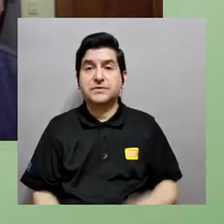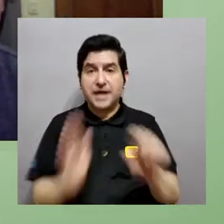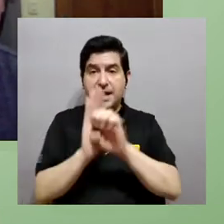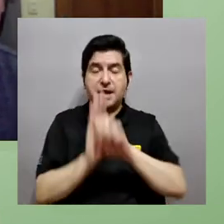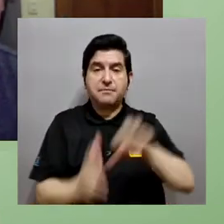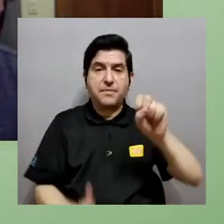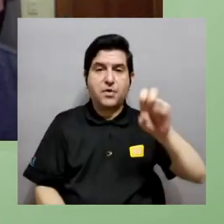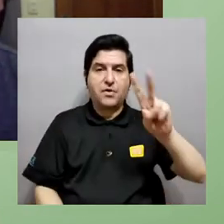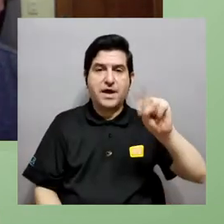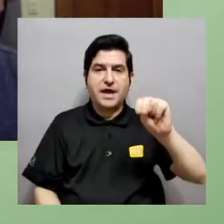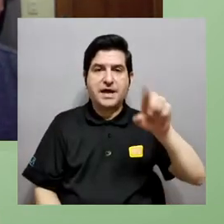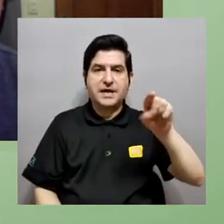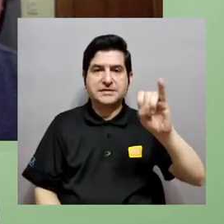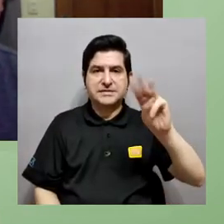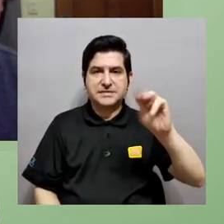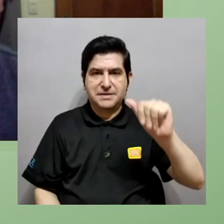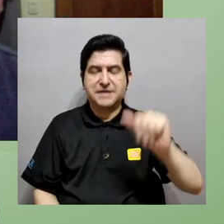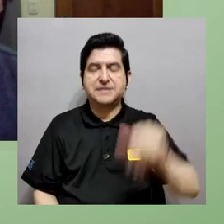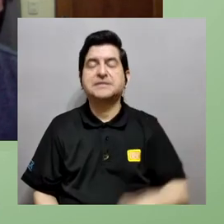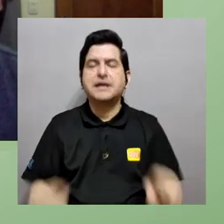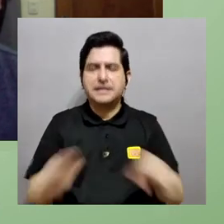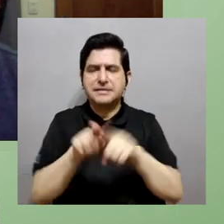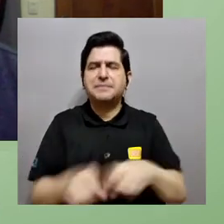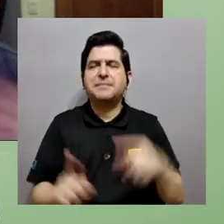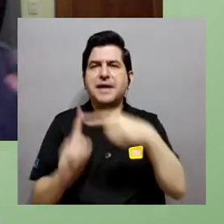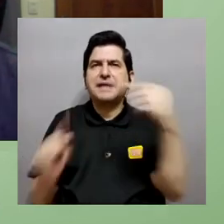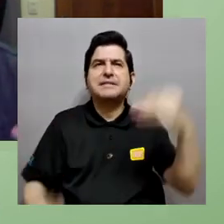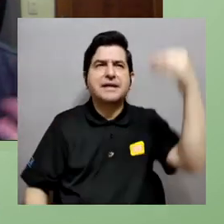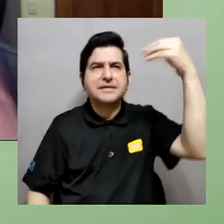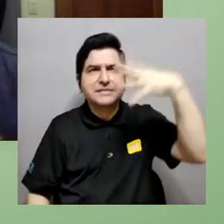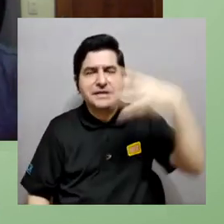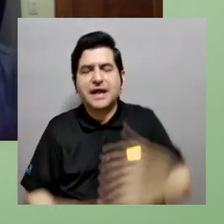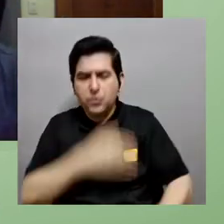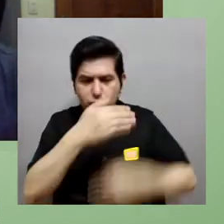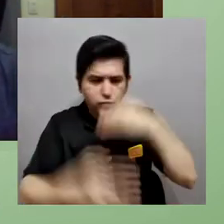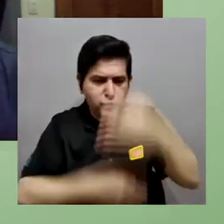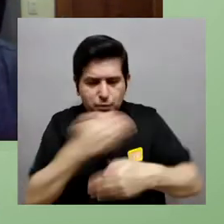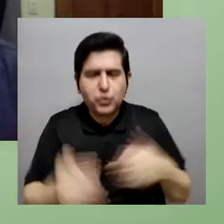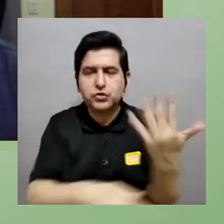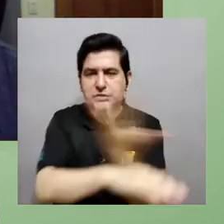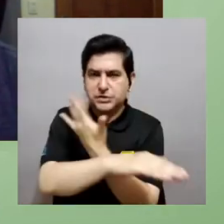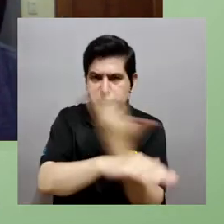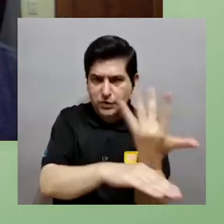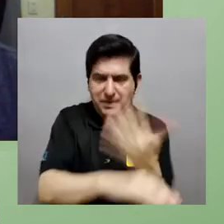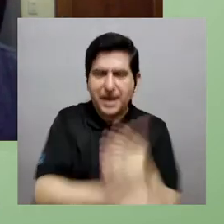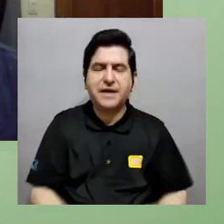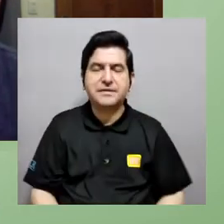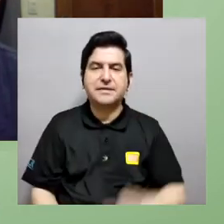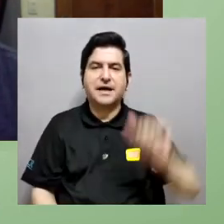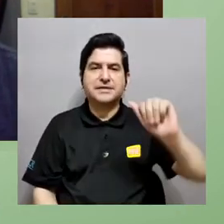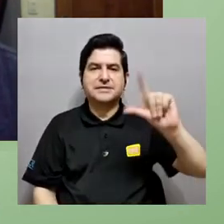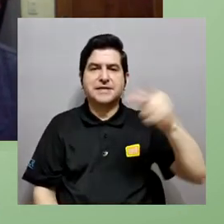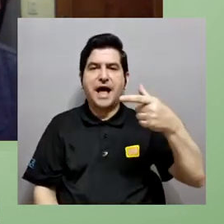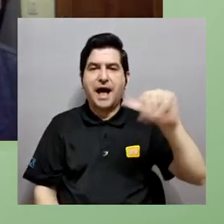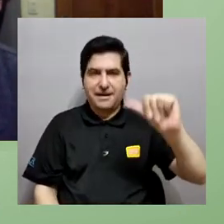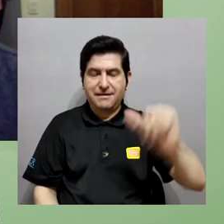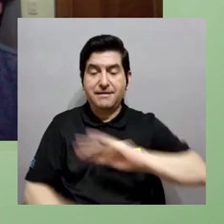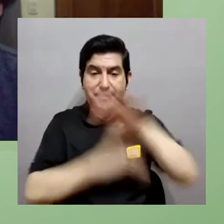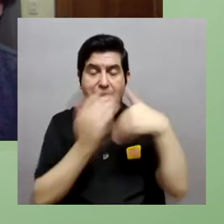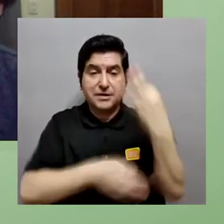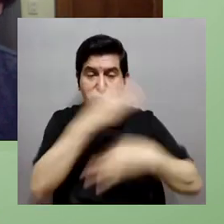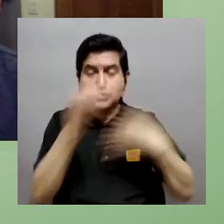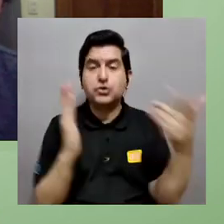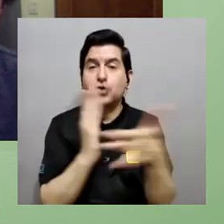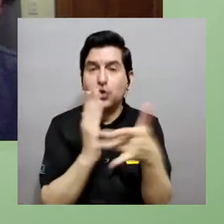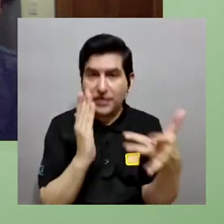mecanismos enzimáticos y la otra sería producir por ejemplo energía eléctrica a partir de la luz que conocemos organismos fotosintéticos